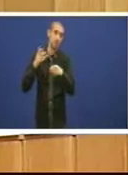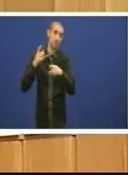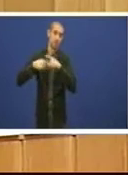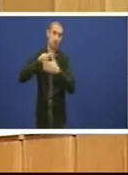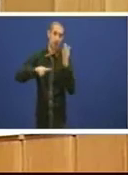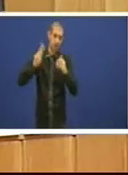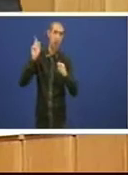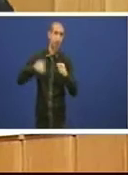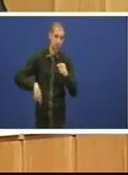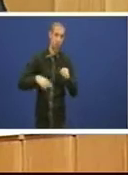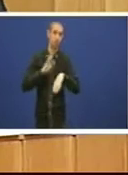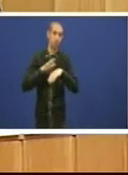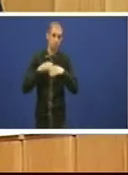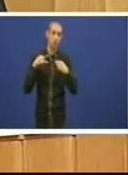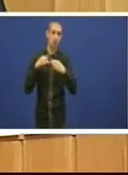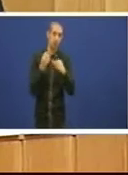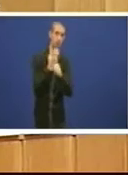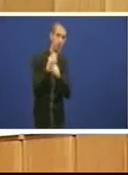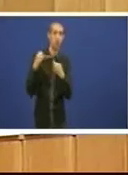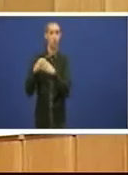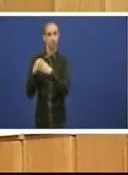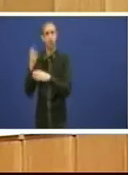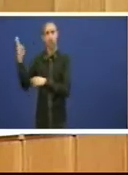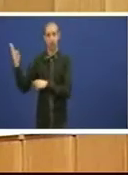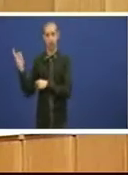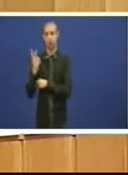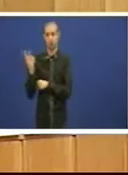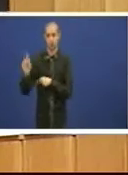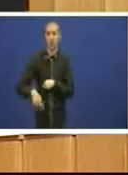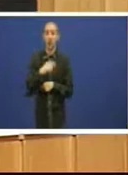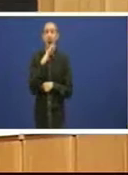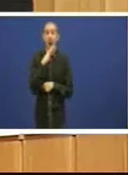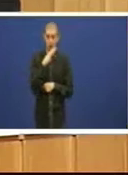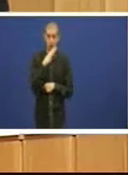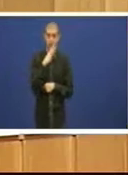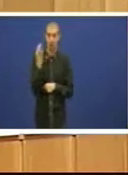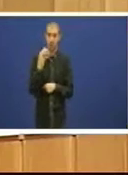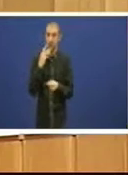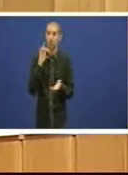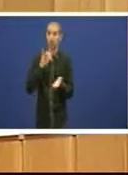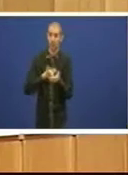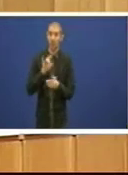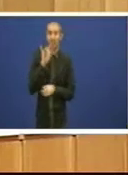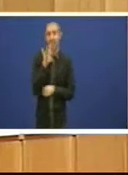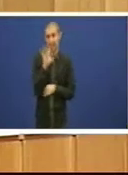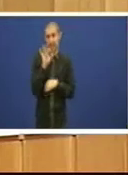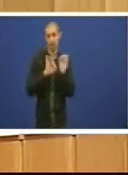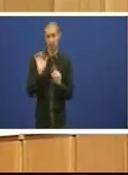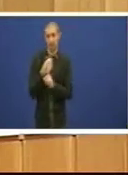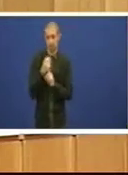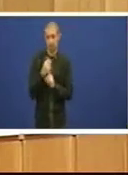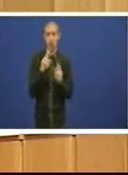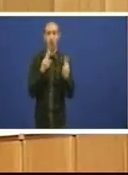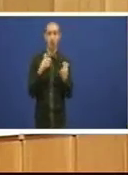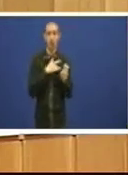Popular. Ben agora parece que temos que chegar o 15% que Nova Caixa